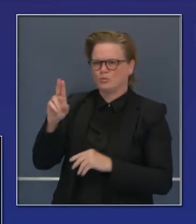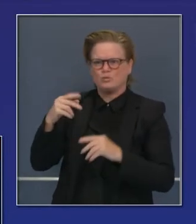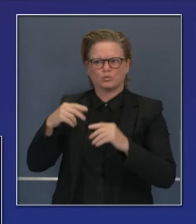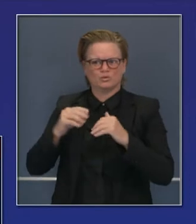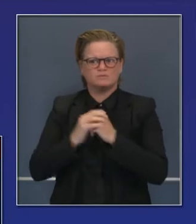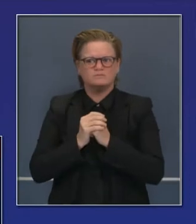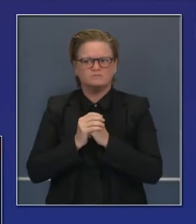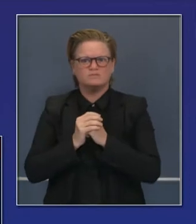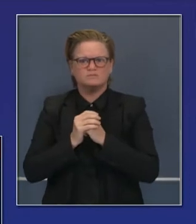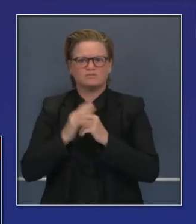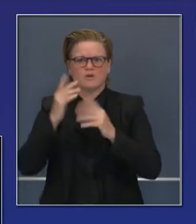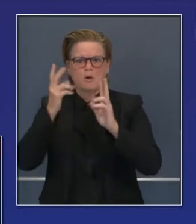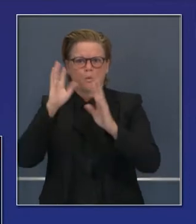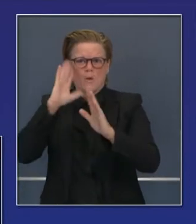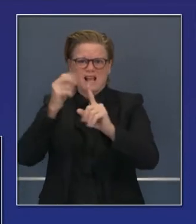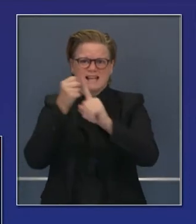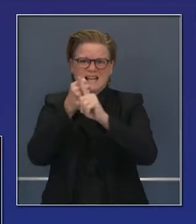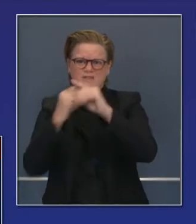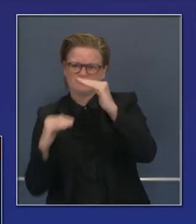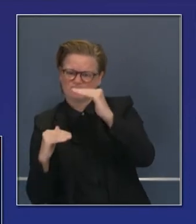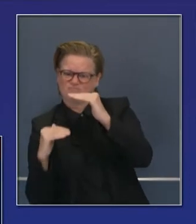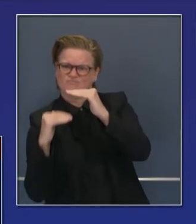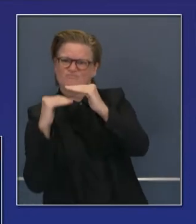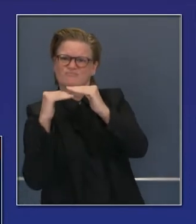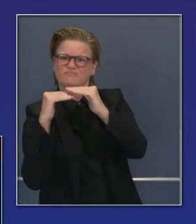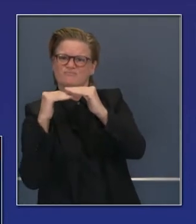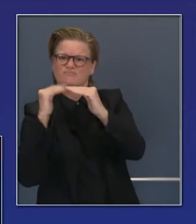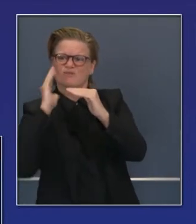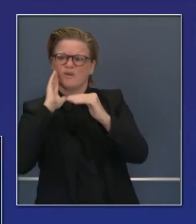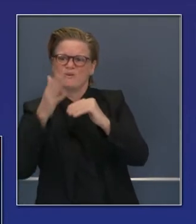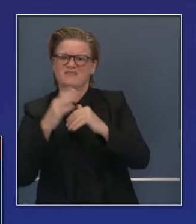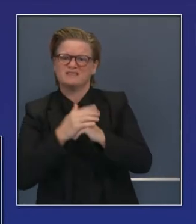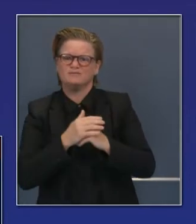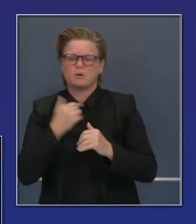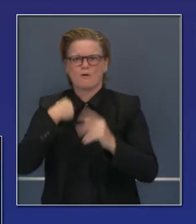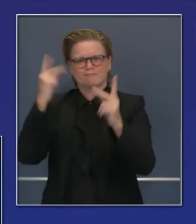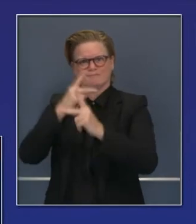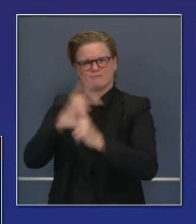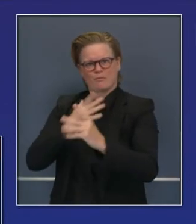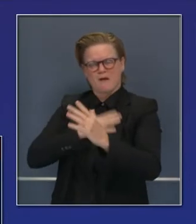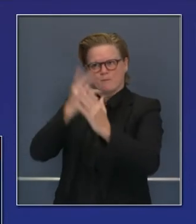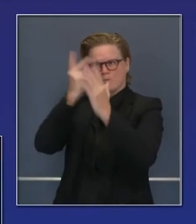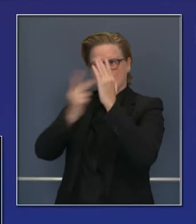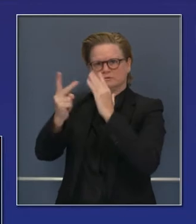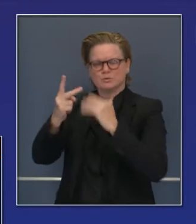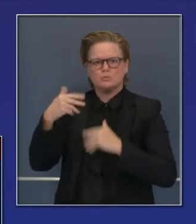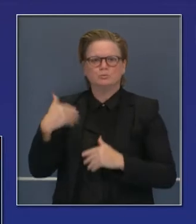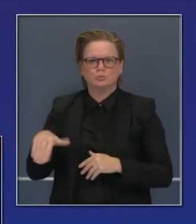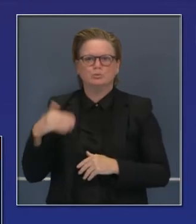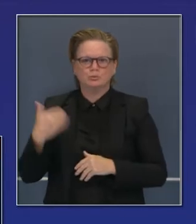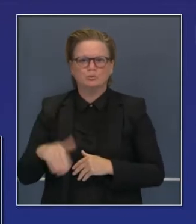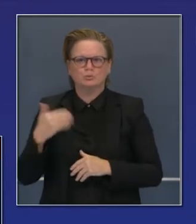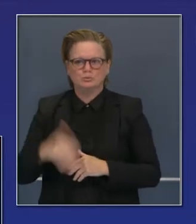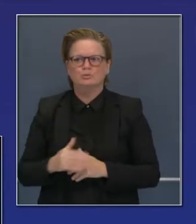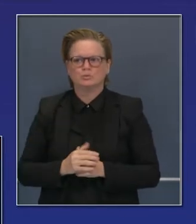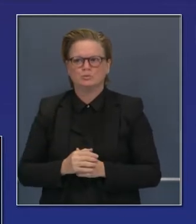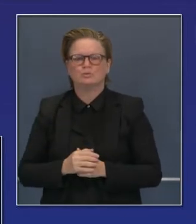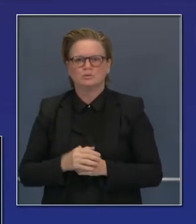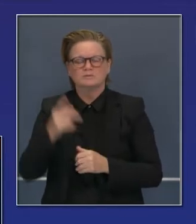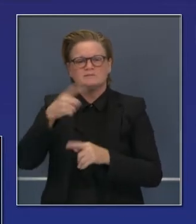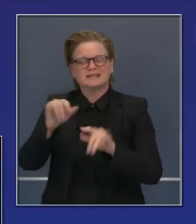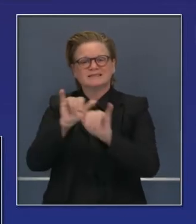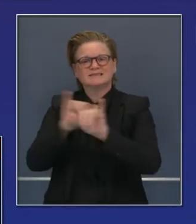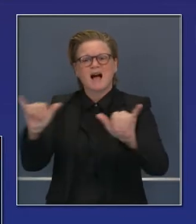mes bajará en base a nuestras proyecciones actuales. Entonces, esperamos verlo bajar a menos de 15% en capacidad total.